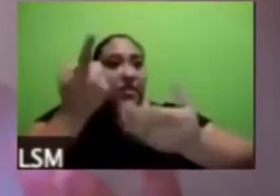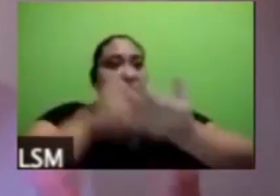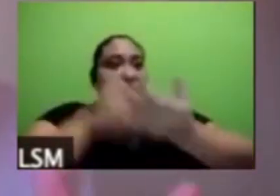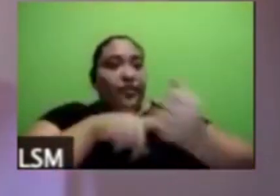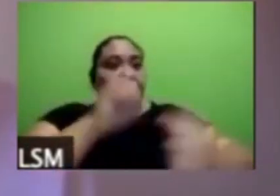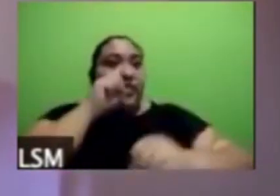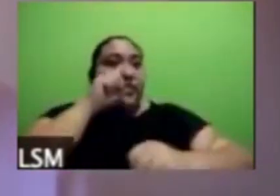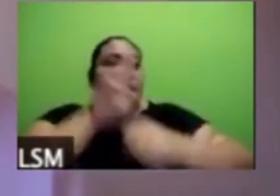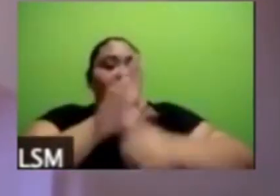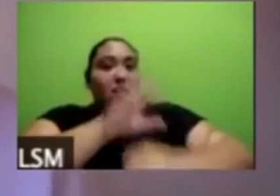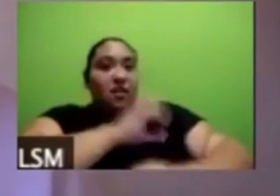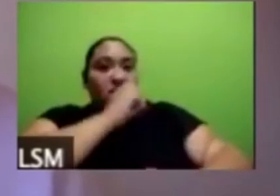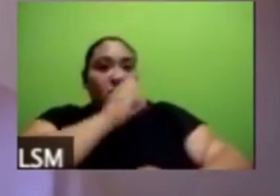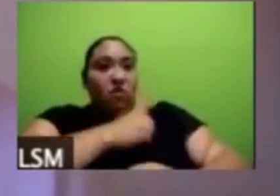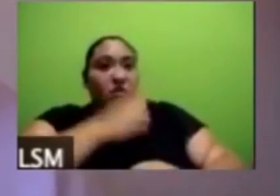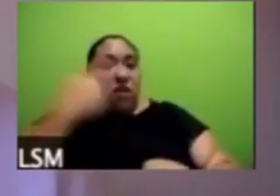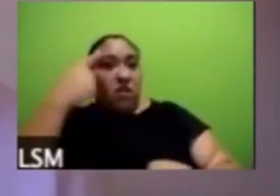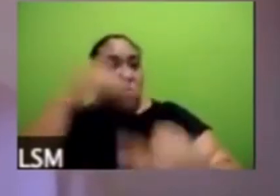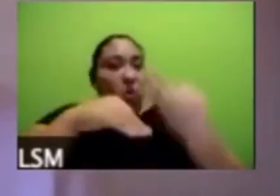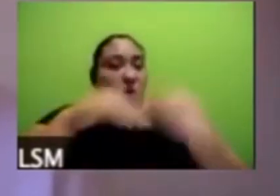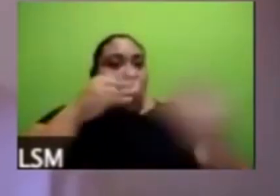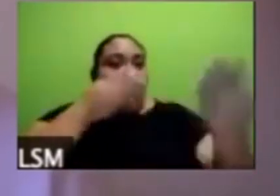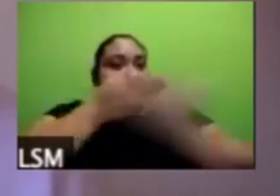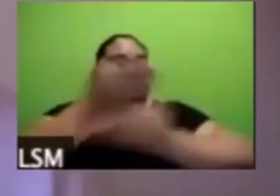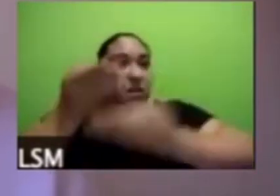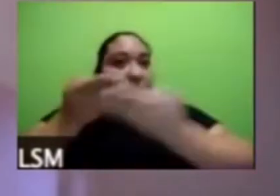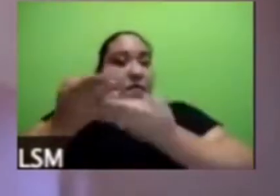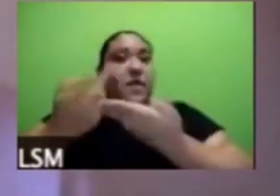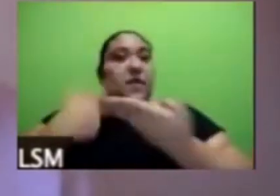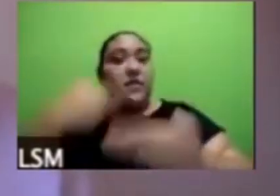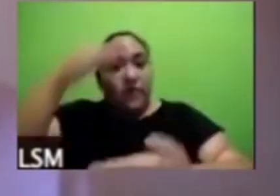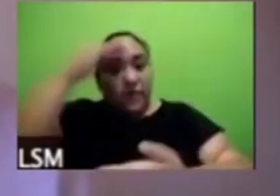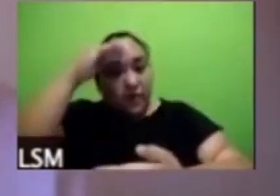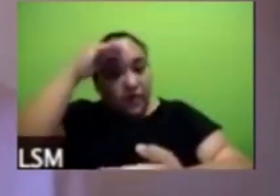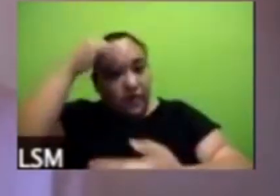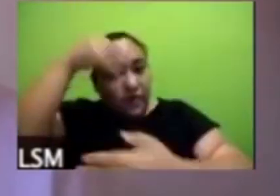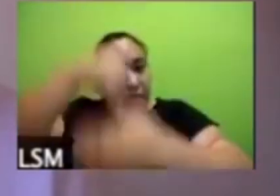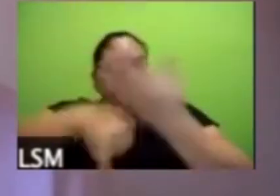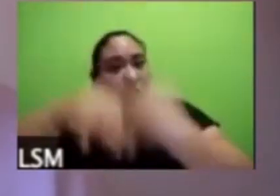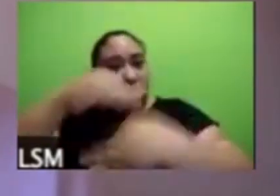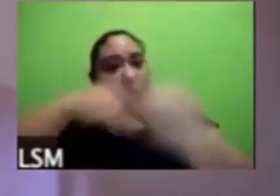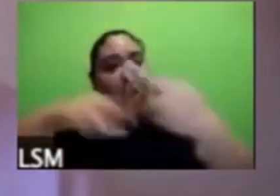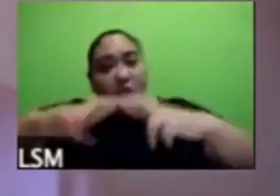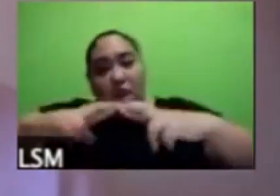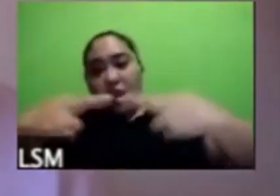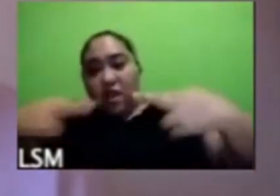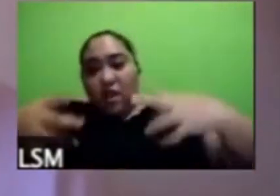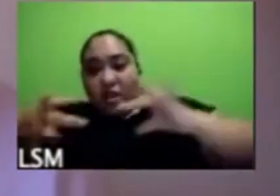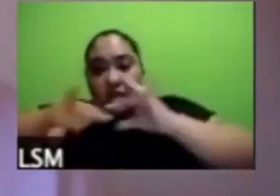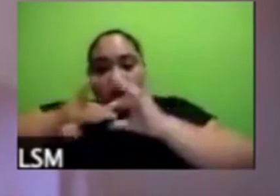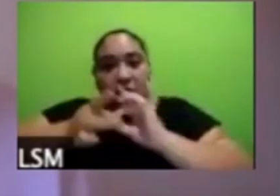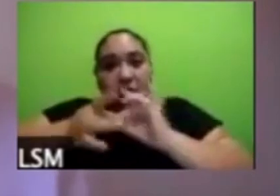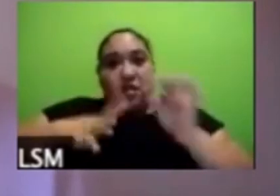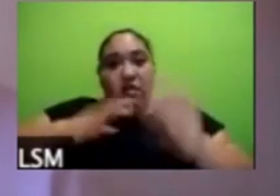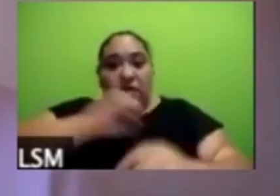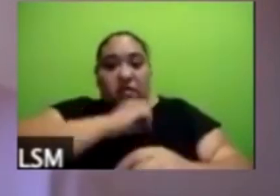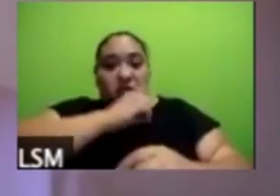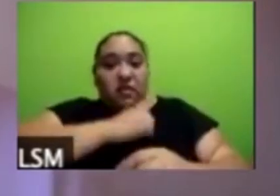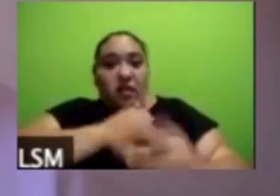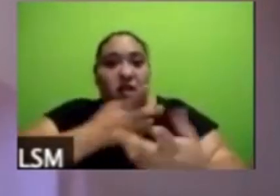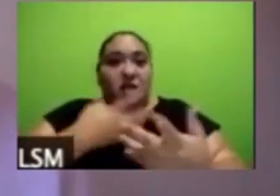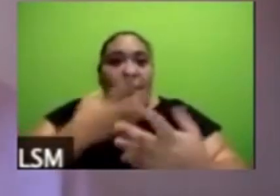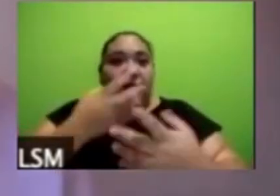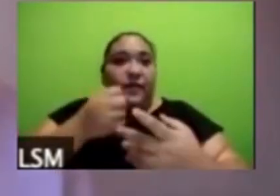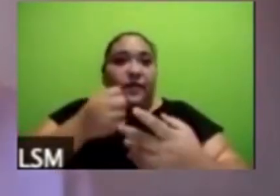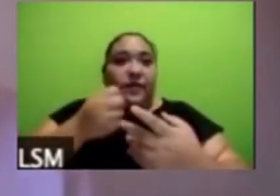y en concentrar también la relación con el sector médico con las instituciones de salud en las